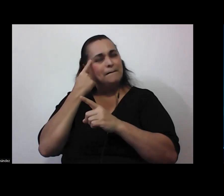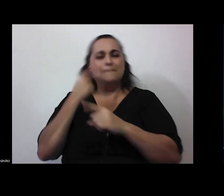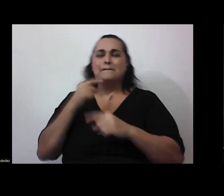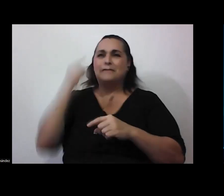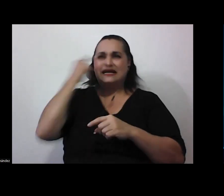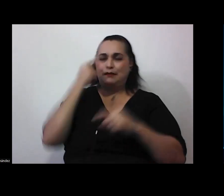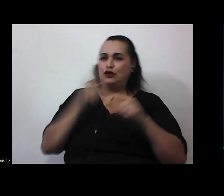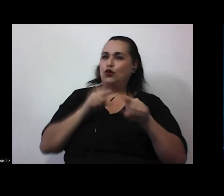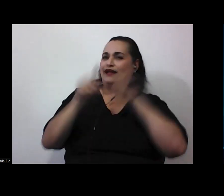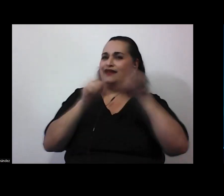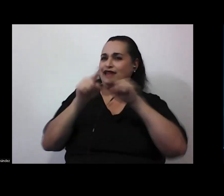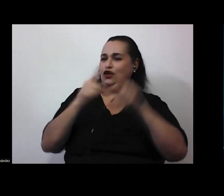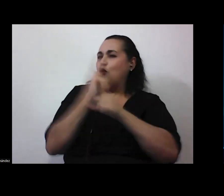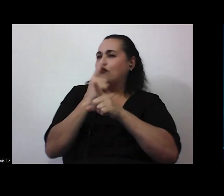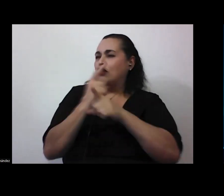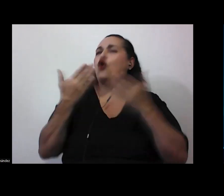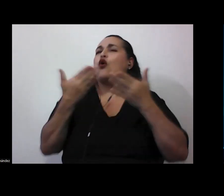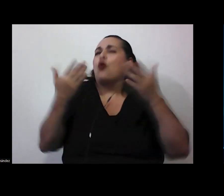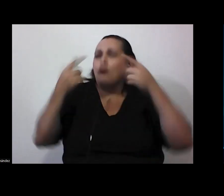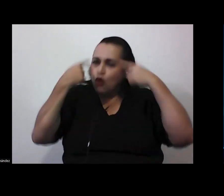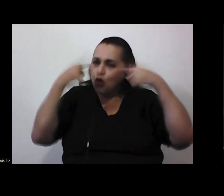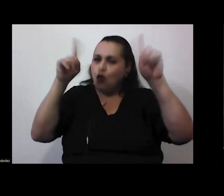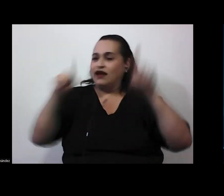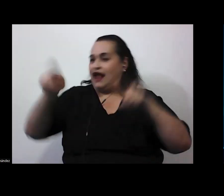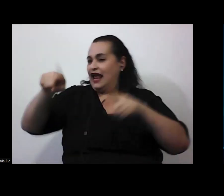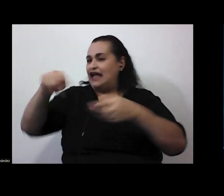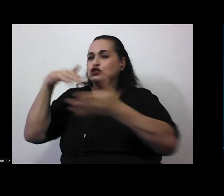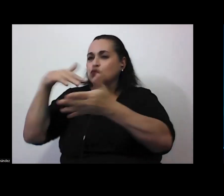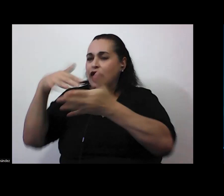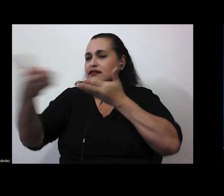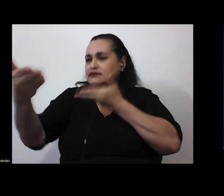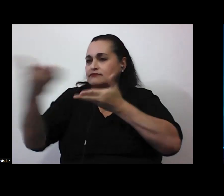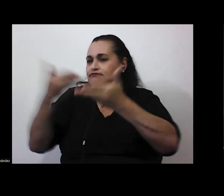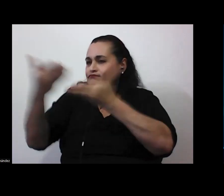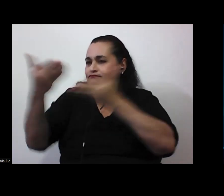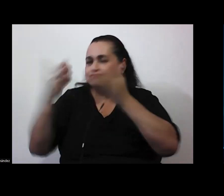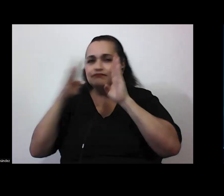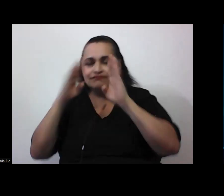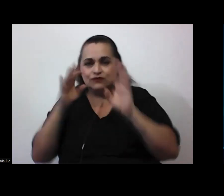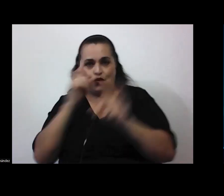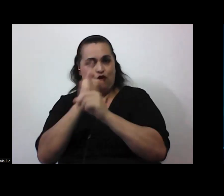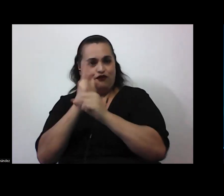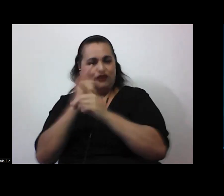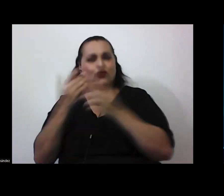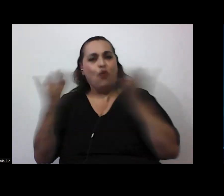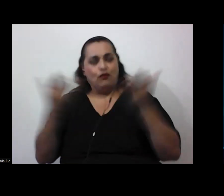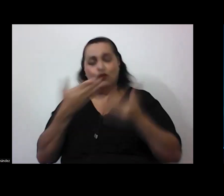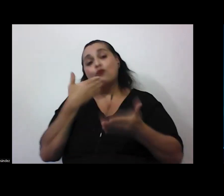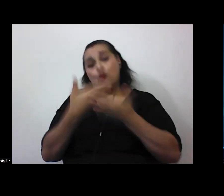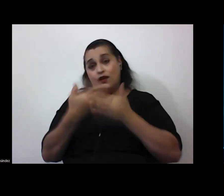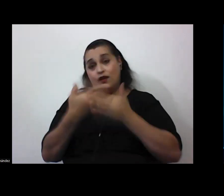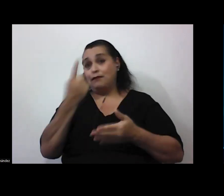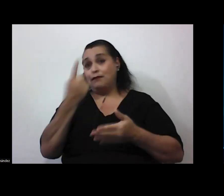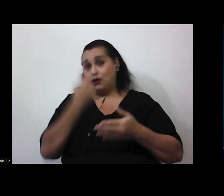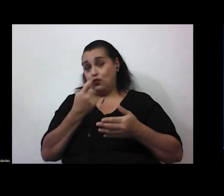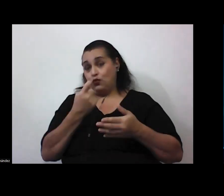correcto cómo lograrlo con los estudiantes que sea un abordaje correcto bien buena pregunta yo creo que es